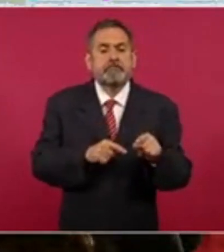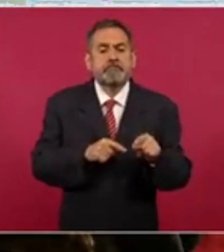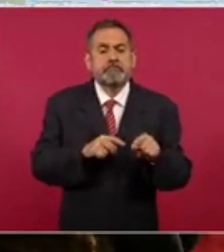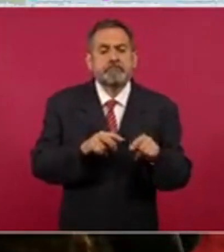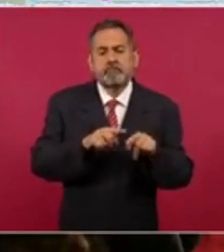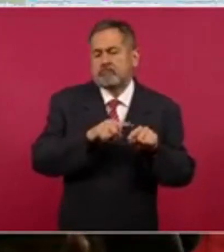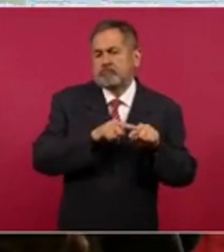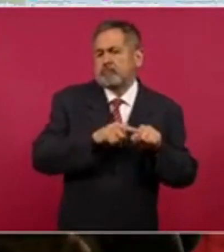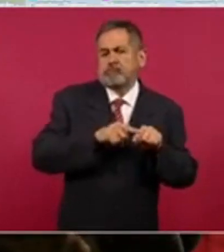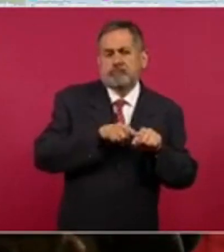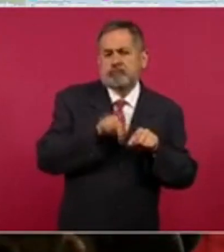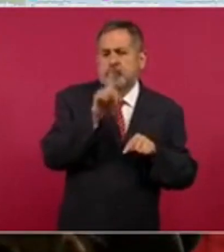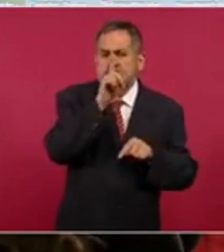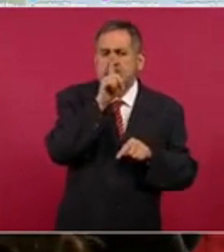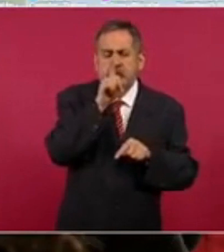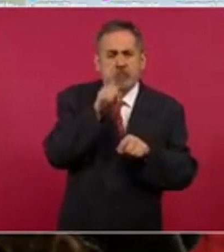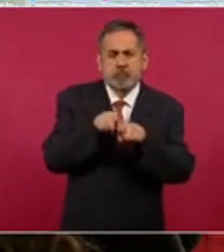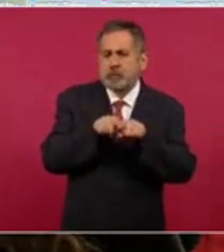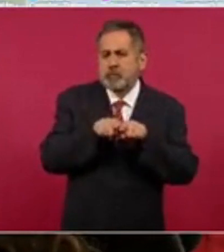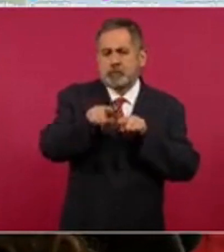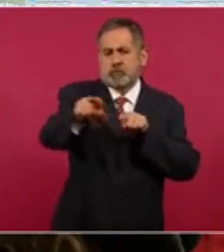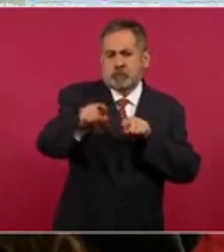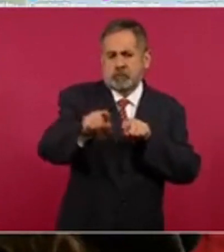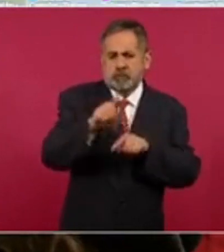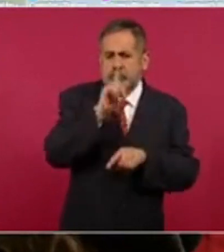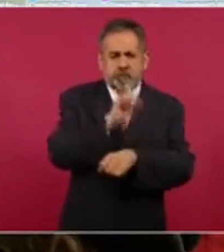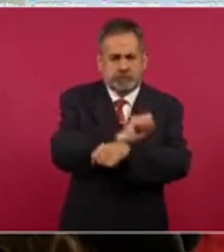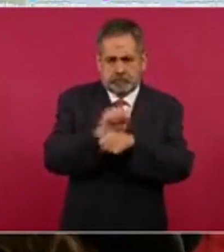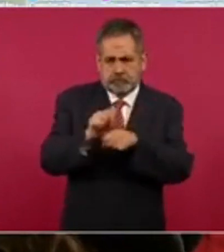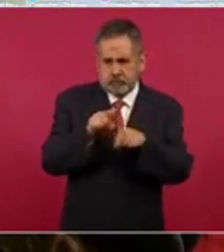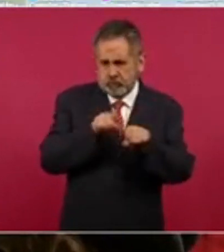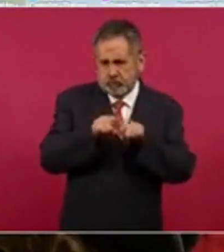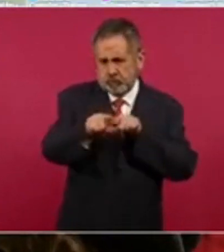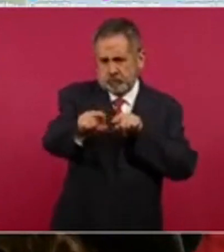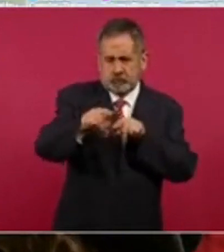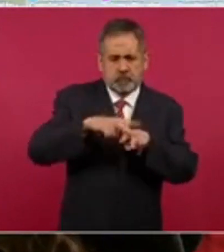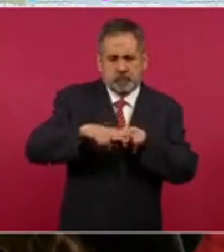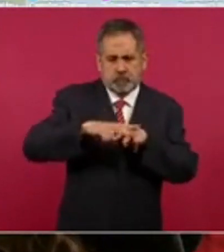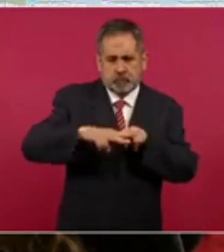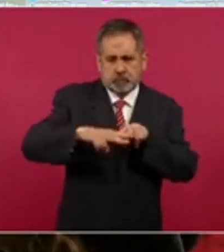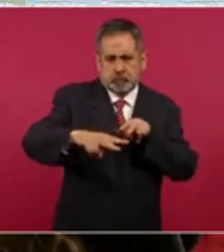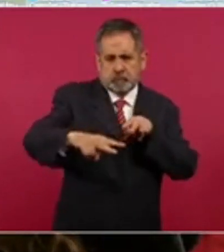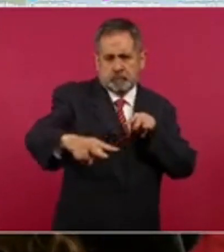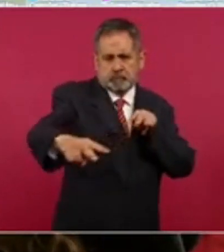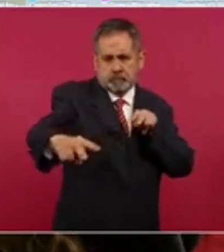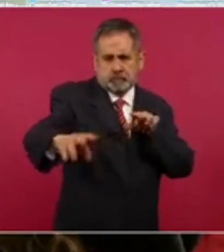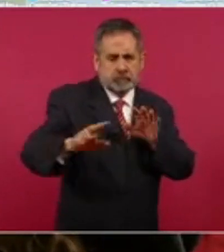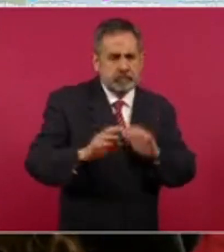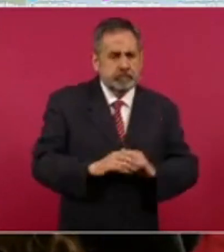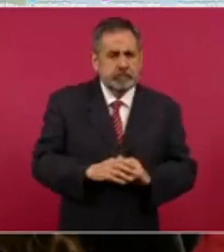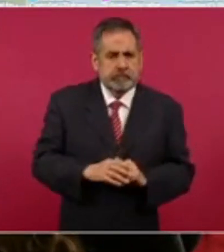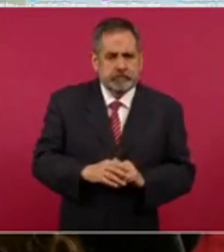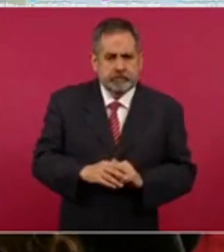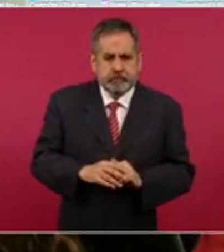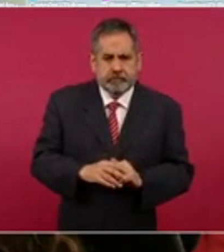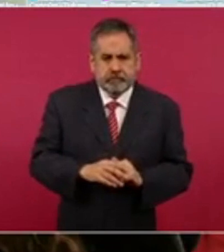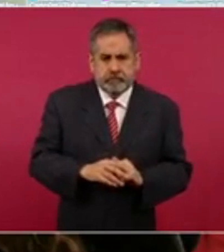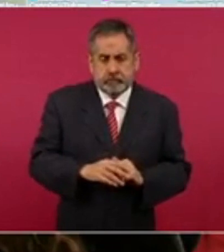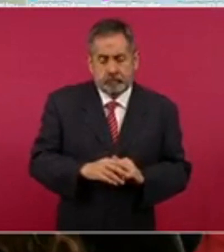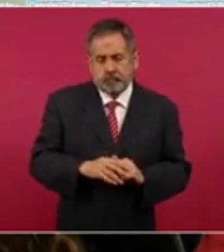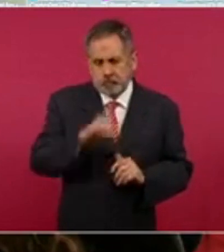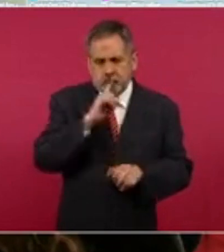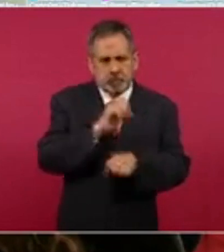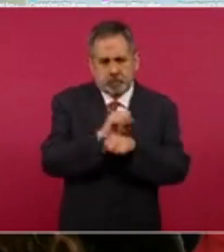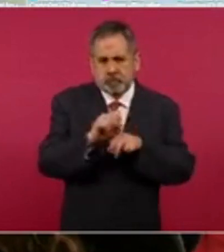sencilla, sencilla, pero con